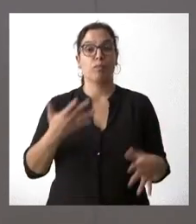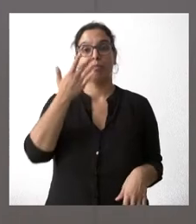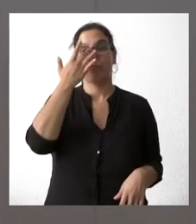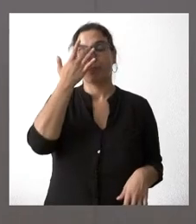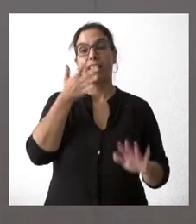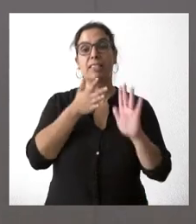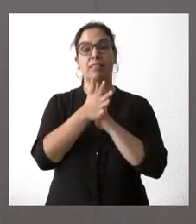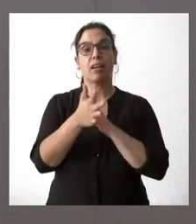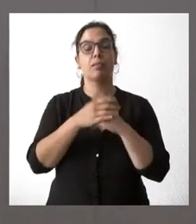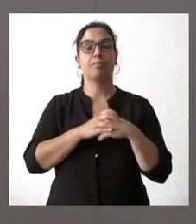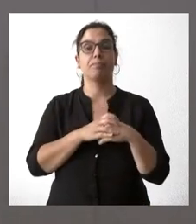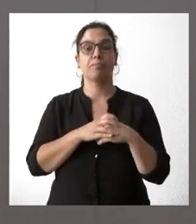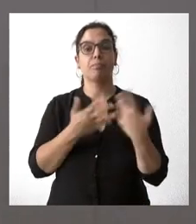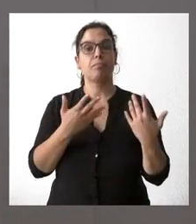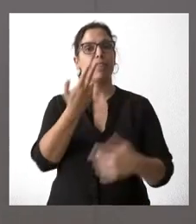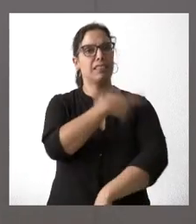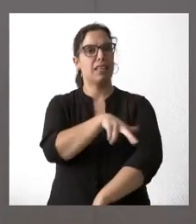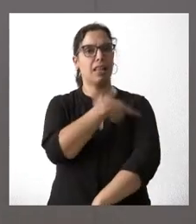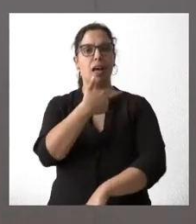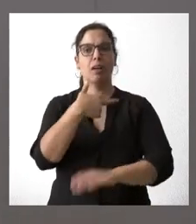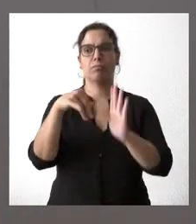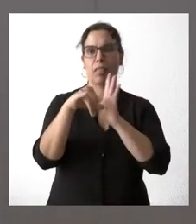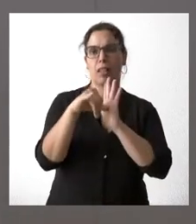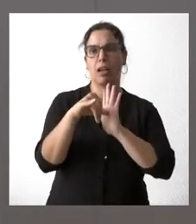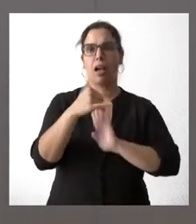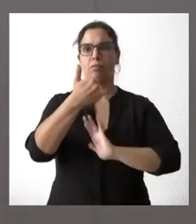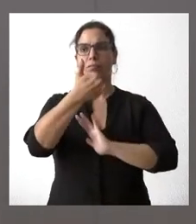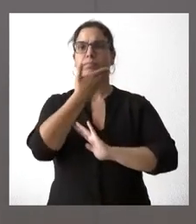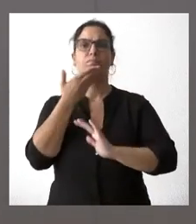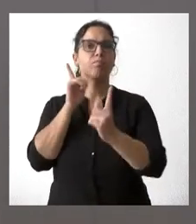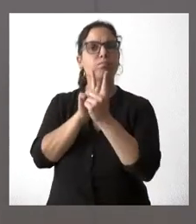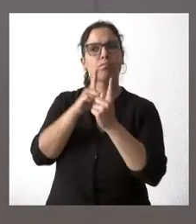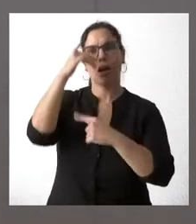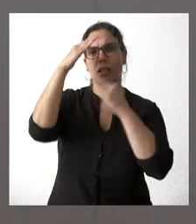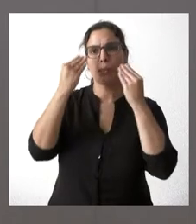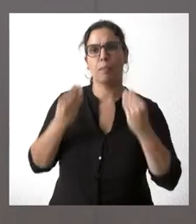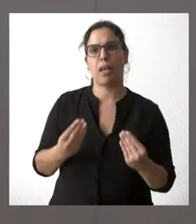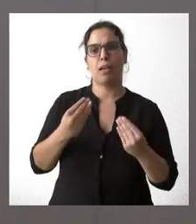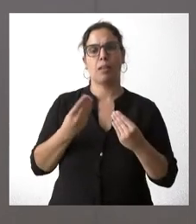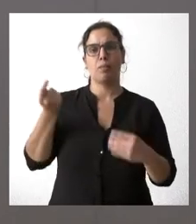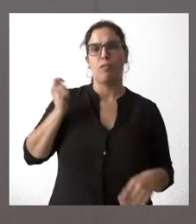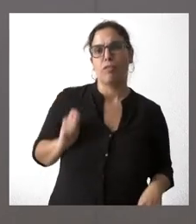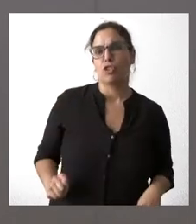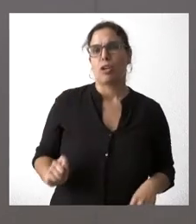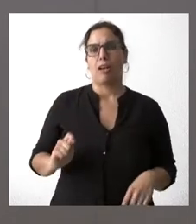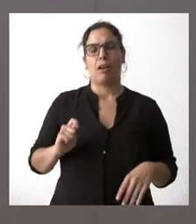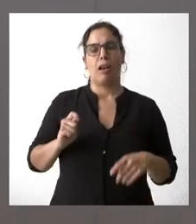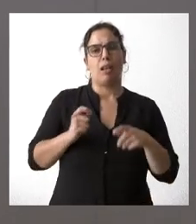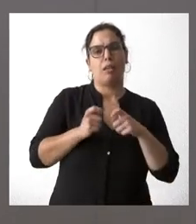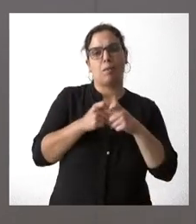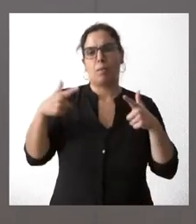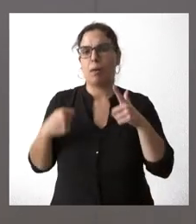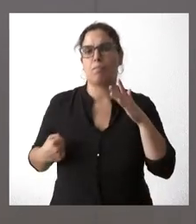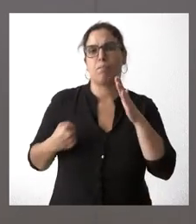solamente de una sanidad cercana a los ciudadanos, con el mayor número de médicos y de enfermeras por